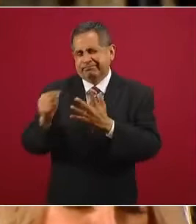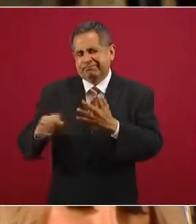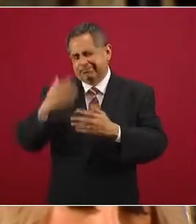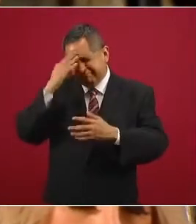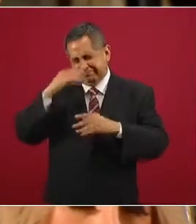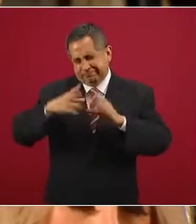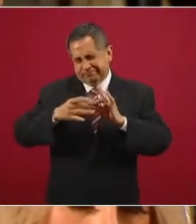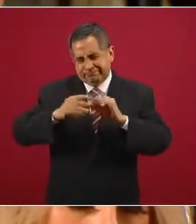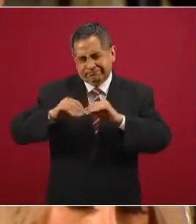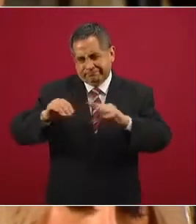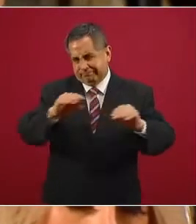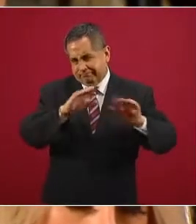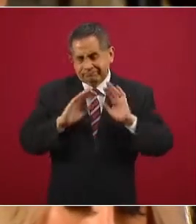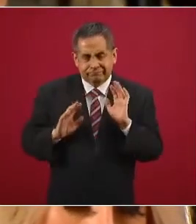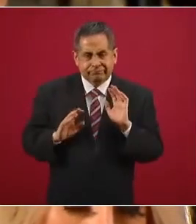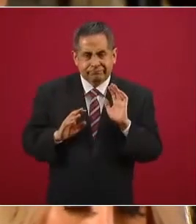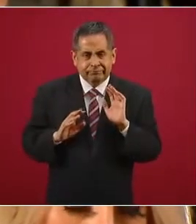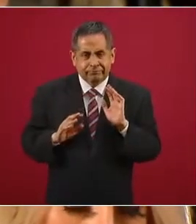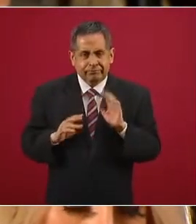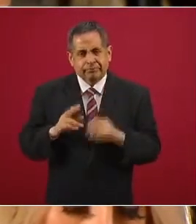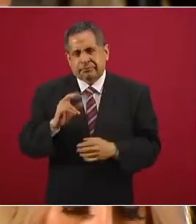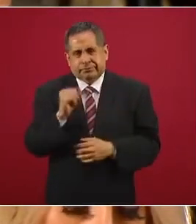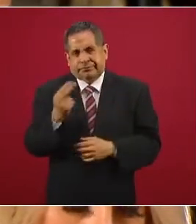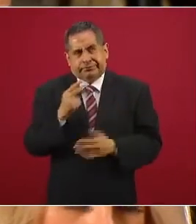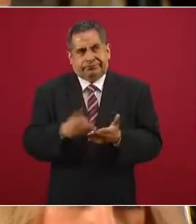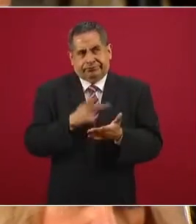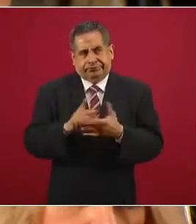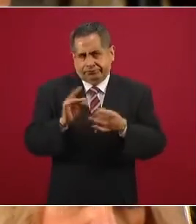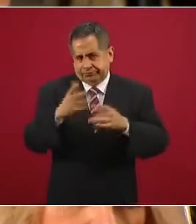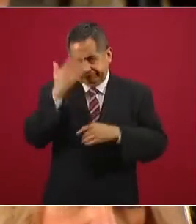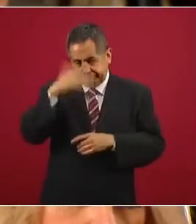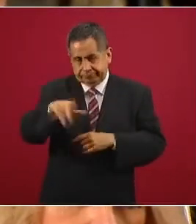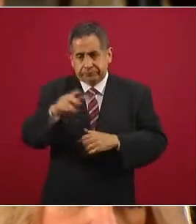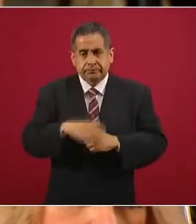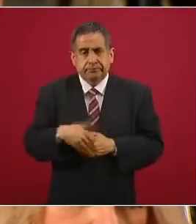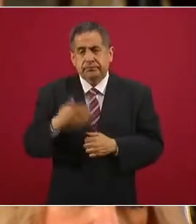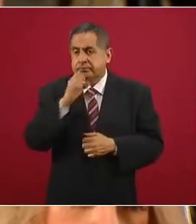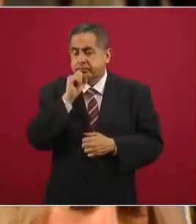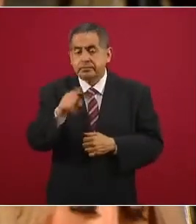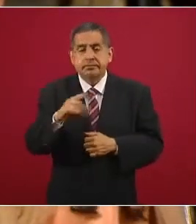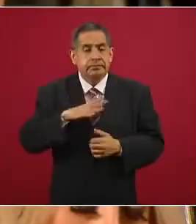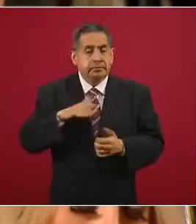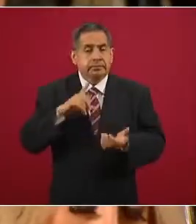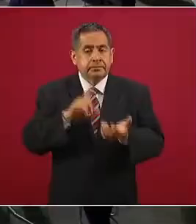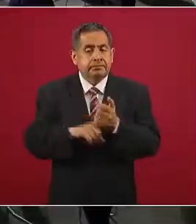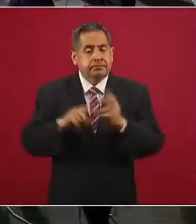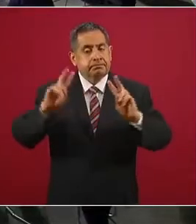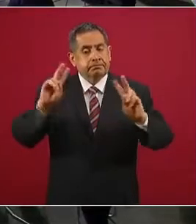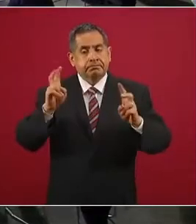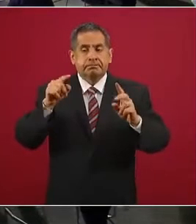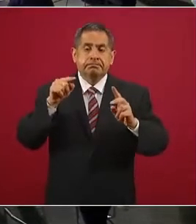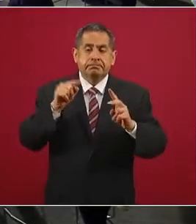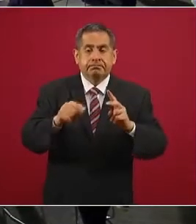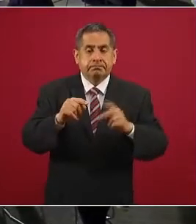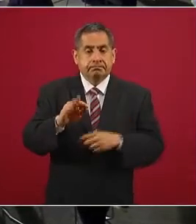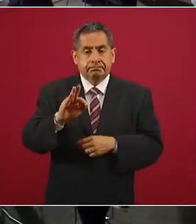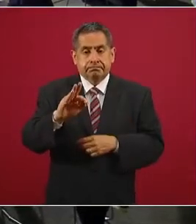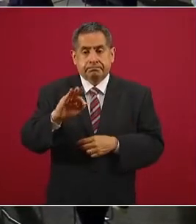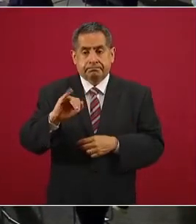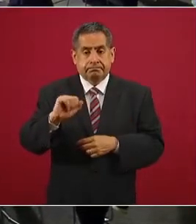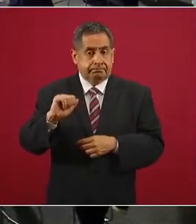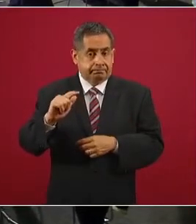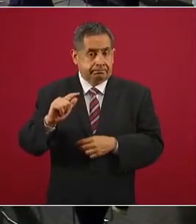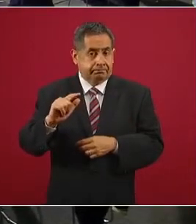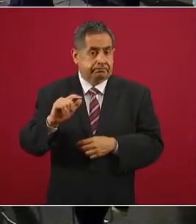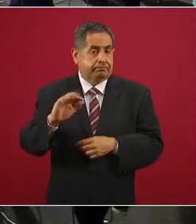ha estado mencionando y que, bueno, no sería necesario repetir. Pero también está el tema de que la Fiscalía General de